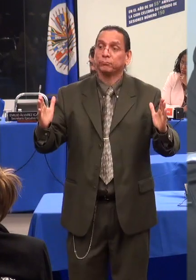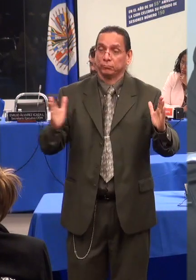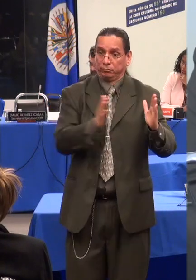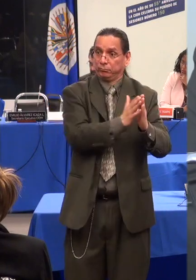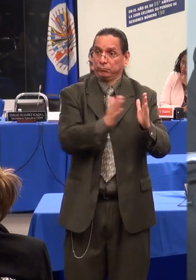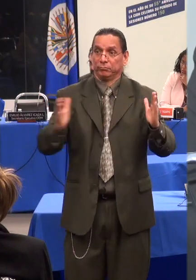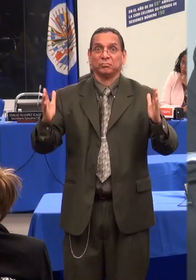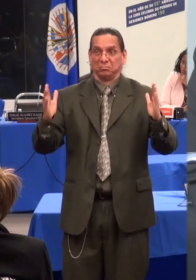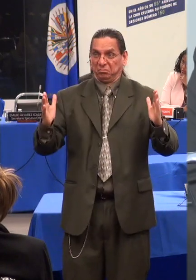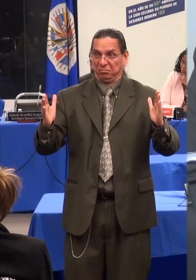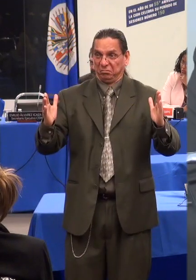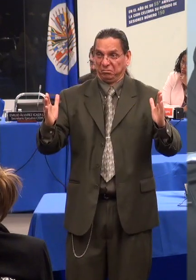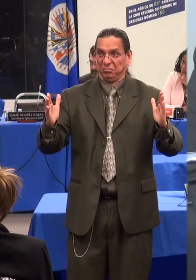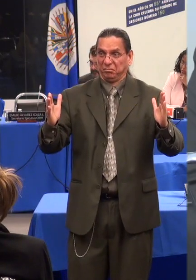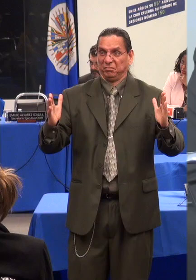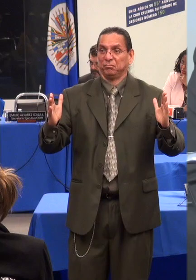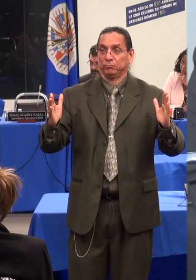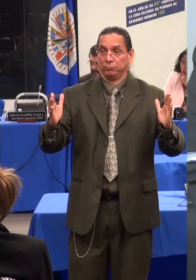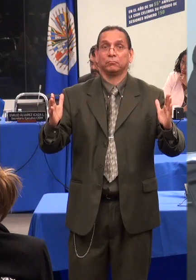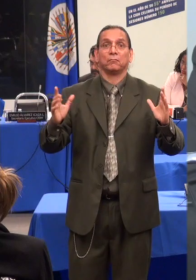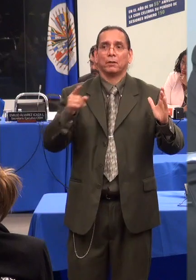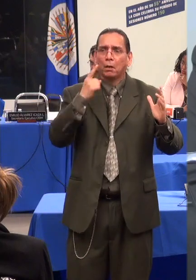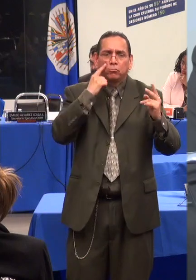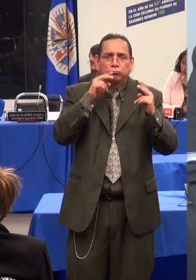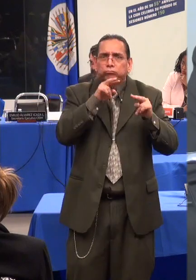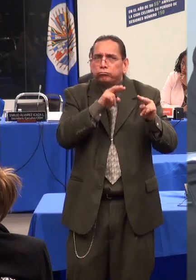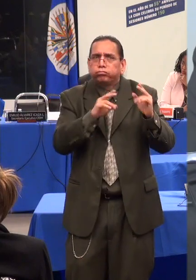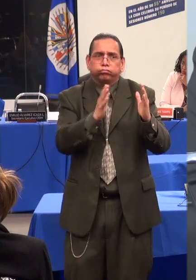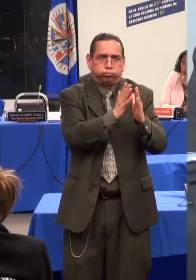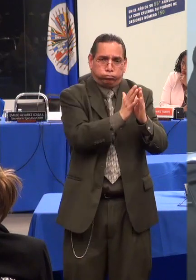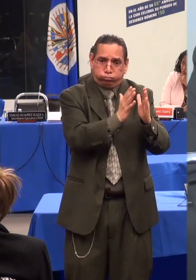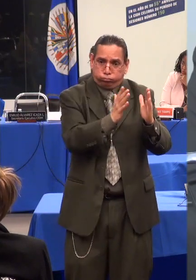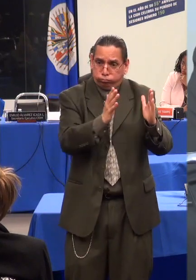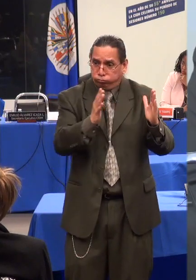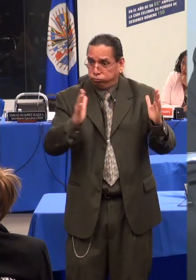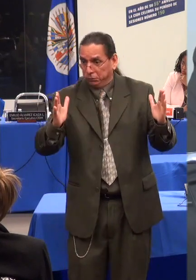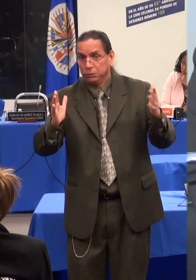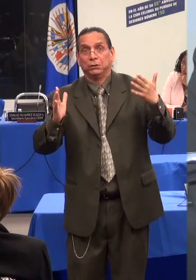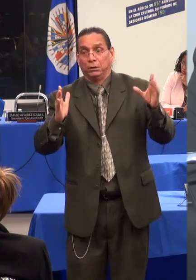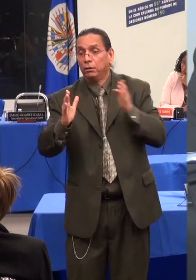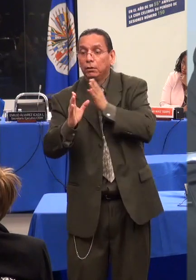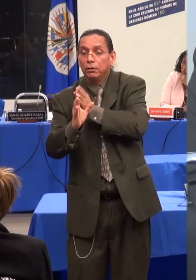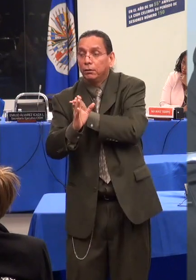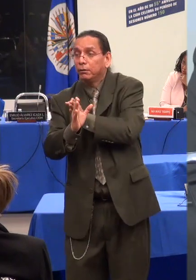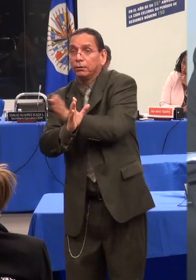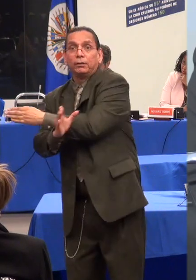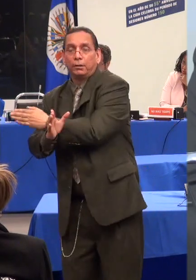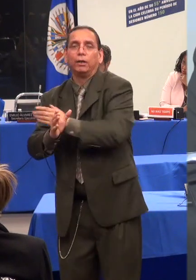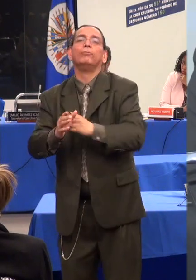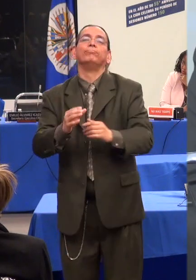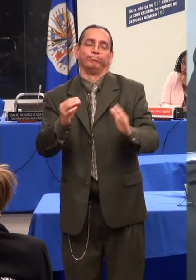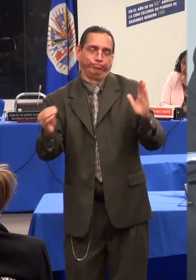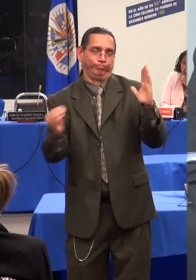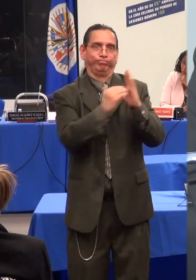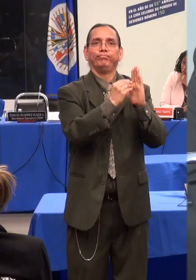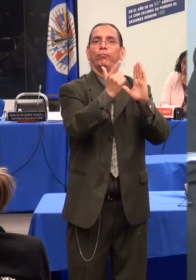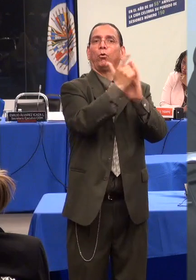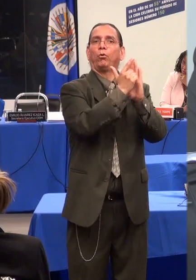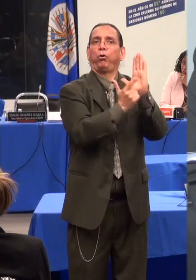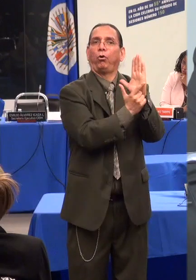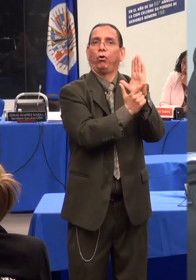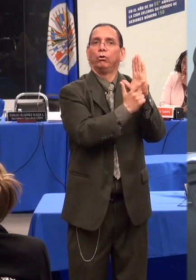El consentimiento para someterse a esta cirugía solo debe ser firmado por la persona que va a ser sometida al mismo en todos los casos.